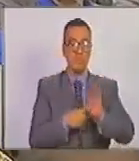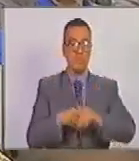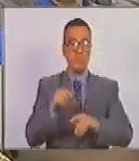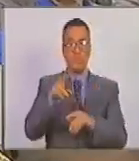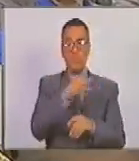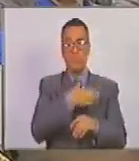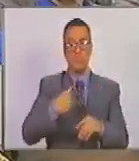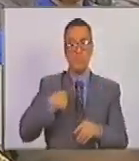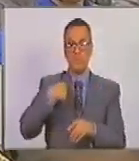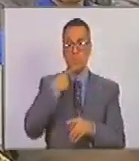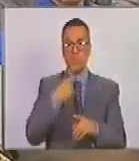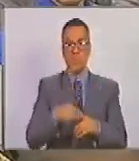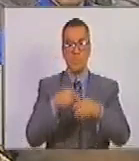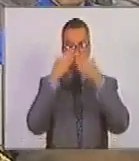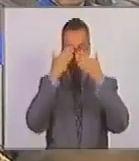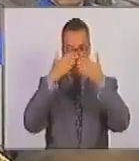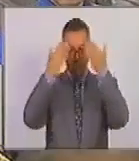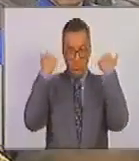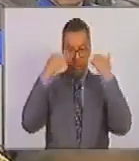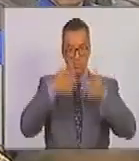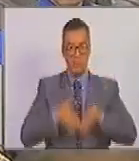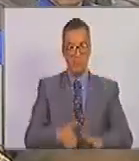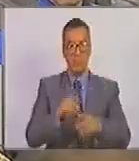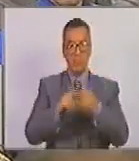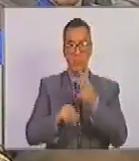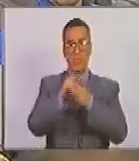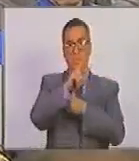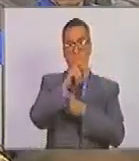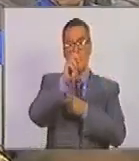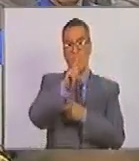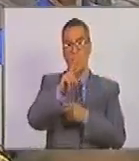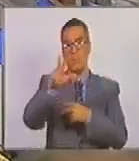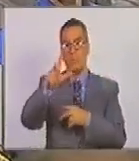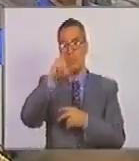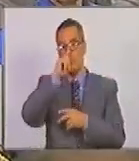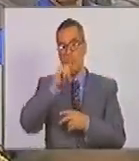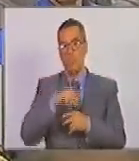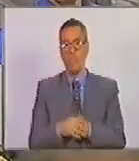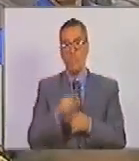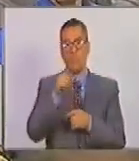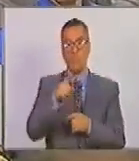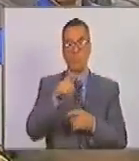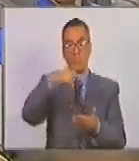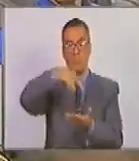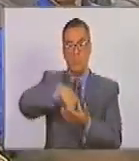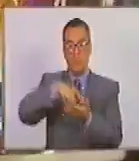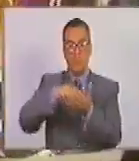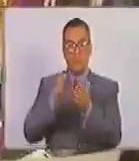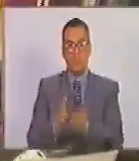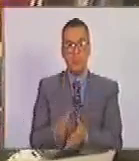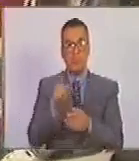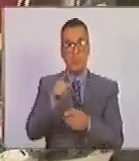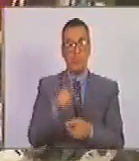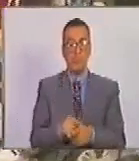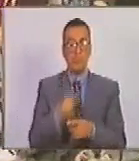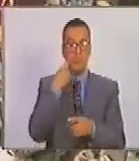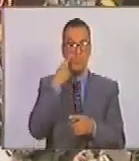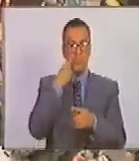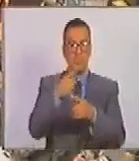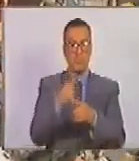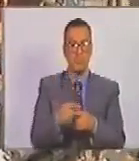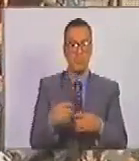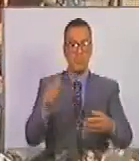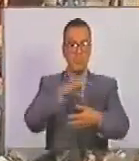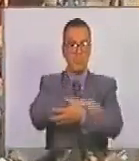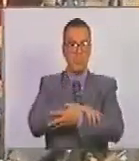queremos dejar pasar el natalicio los 223 años de este carabueño y apostamos a los